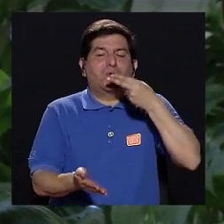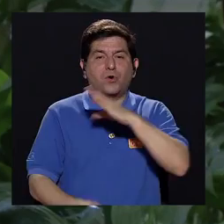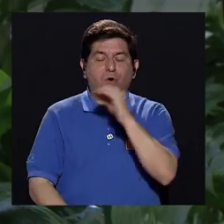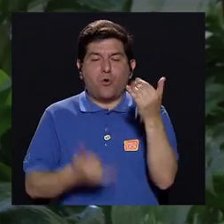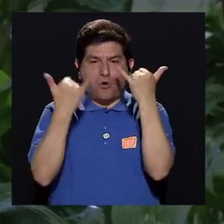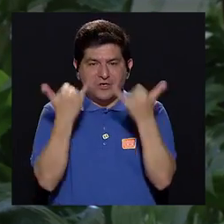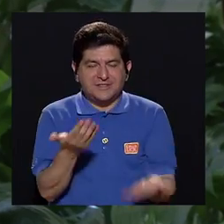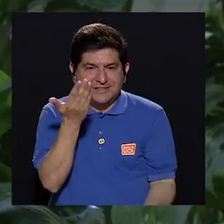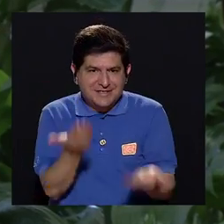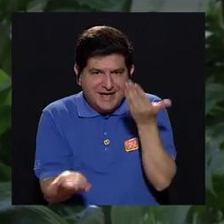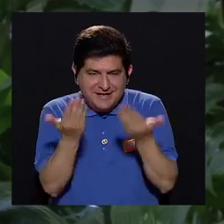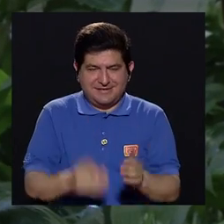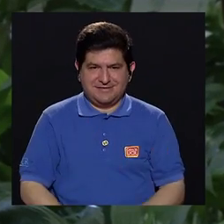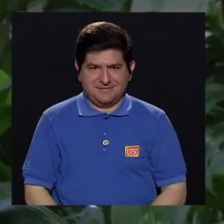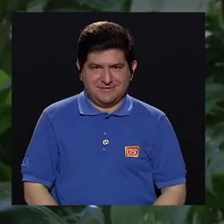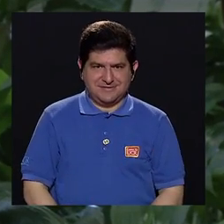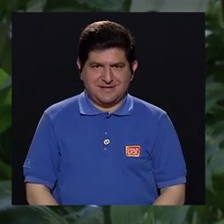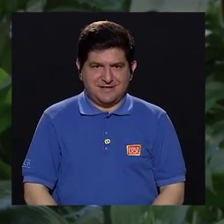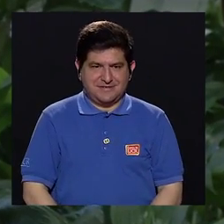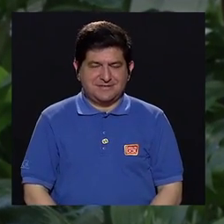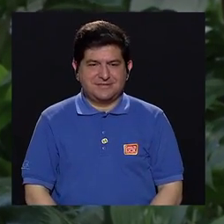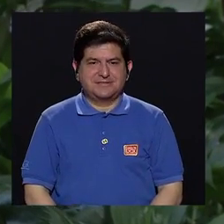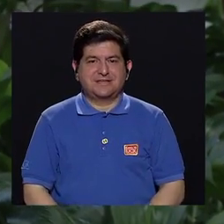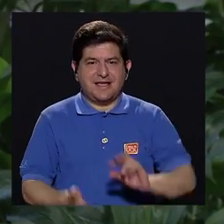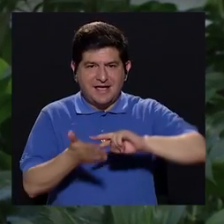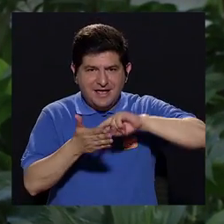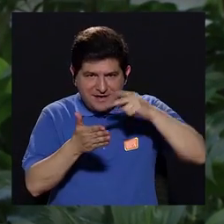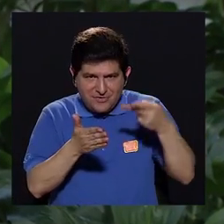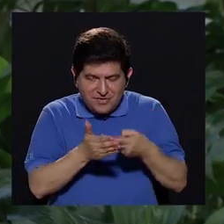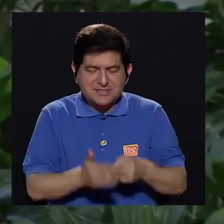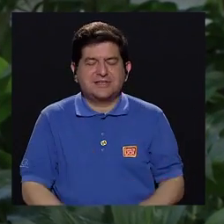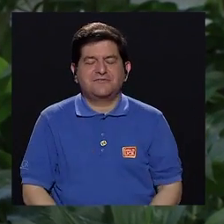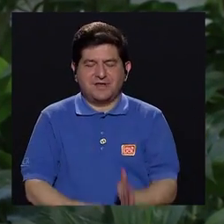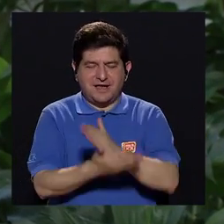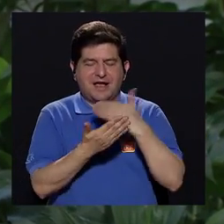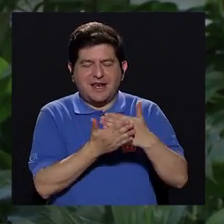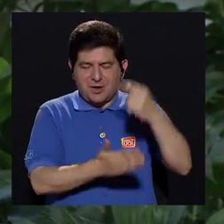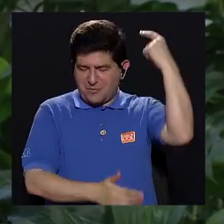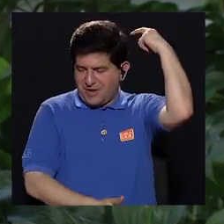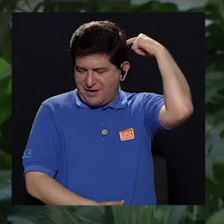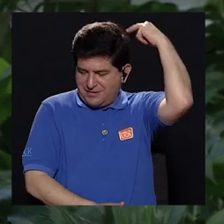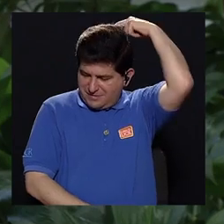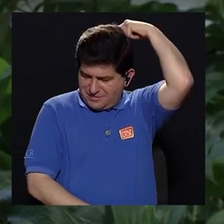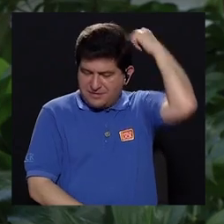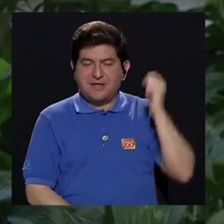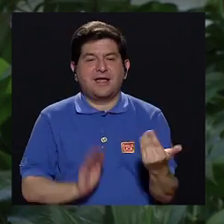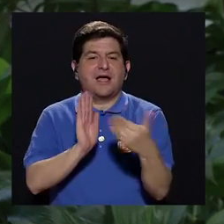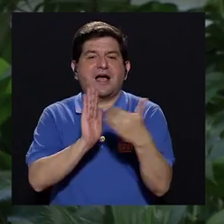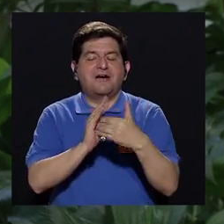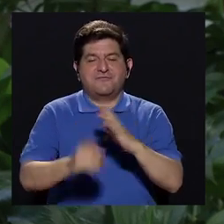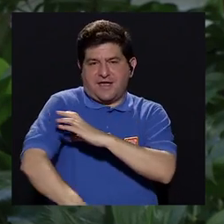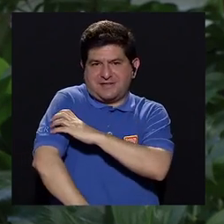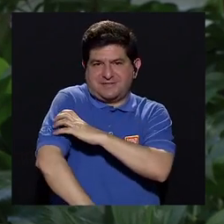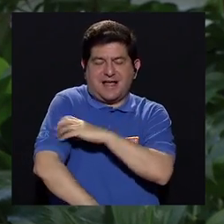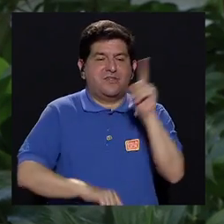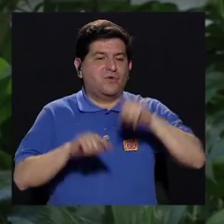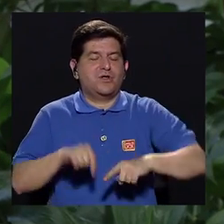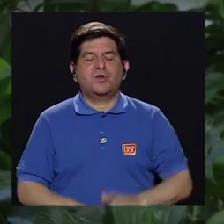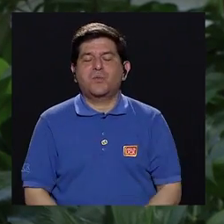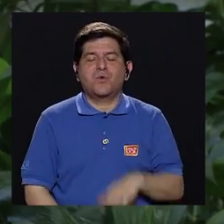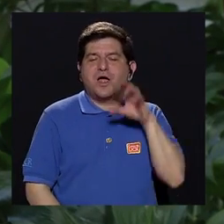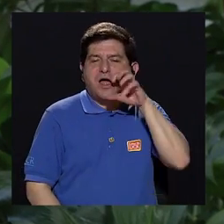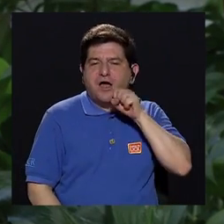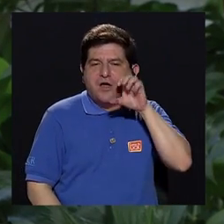a nivel ya de lo que son pares craneales que me salen de la zona posterior, que han afectado los músculos, entonces no puedo